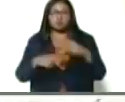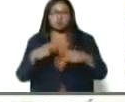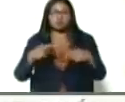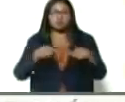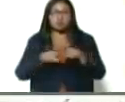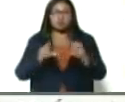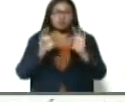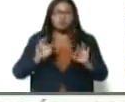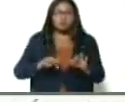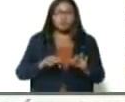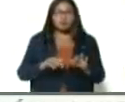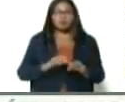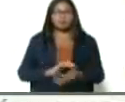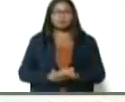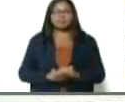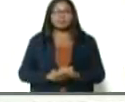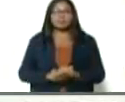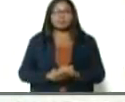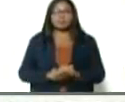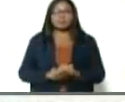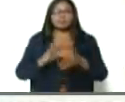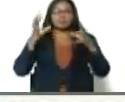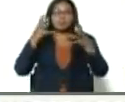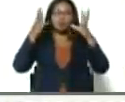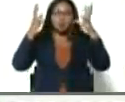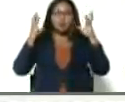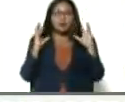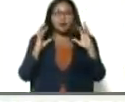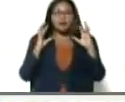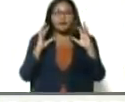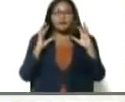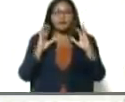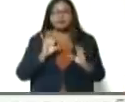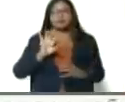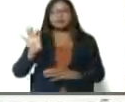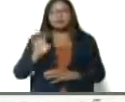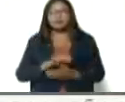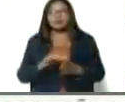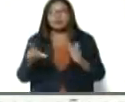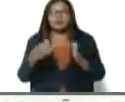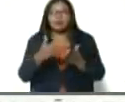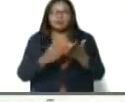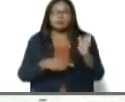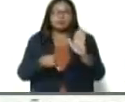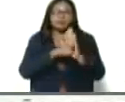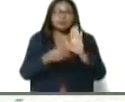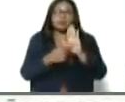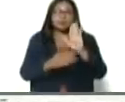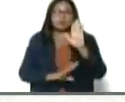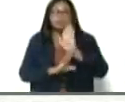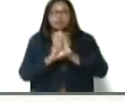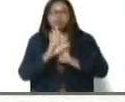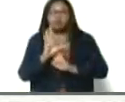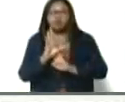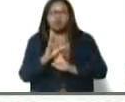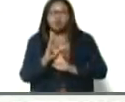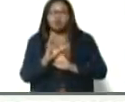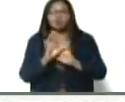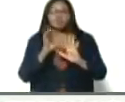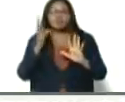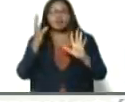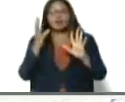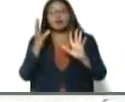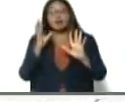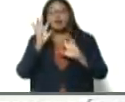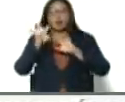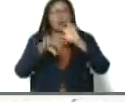cabras y ovejas del país, me hicieron entrega de este anteproyecto de ley para el desarrollo y fomento de la ganadería ovina y